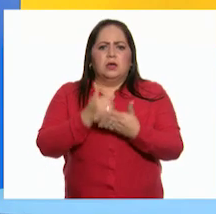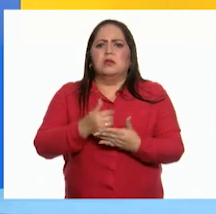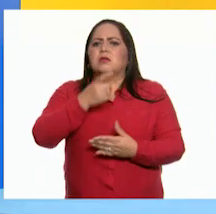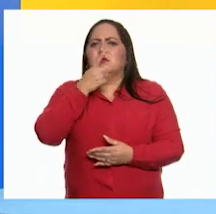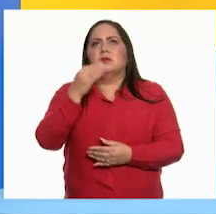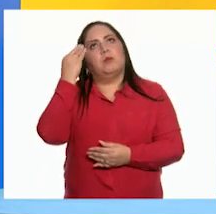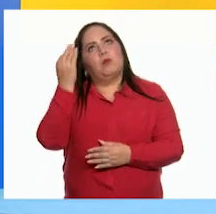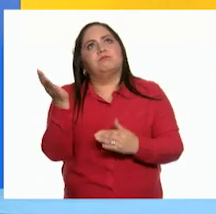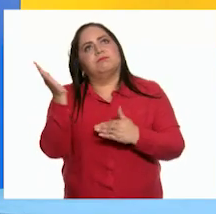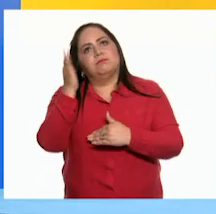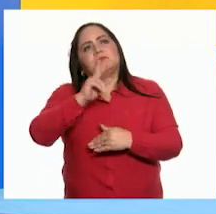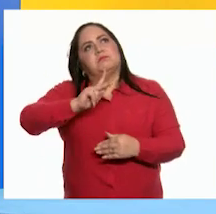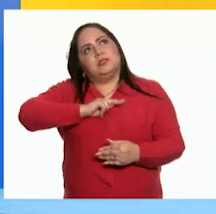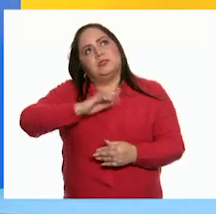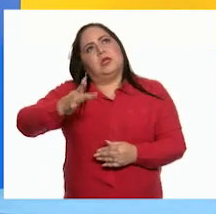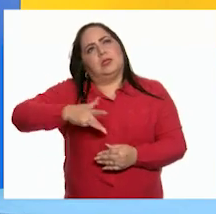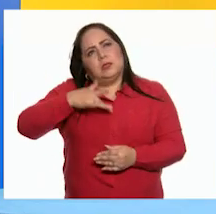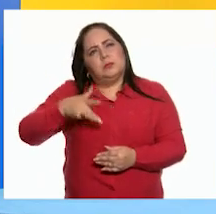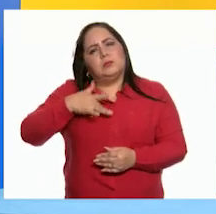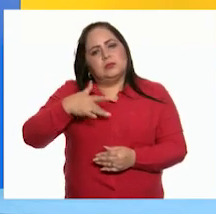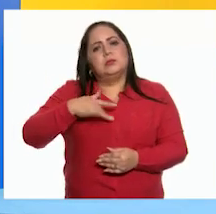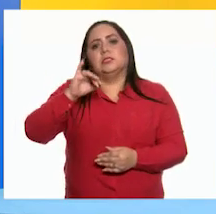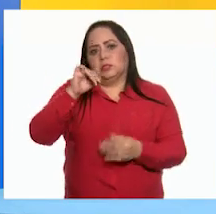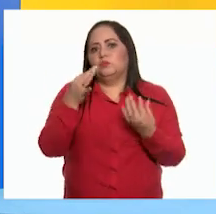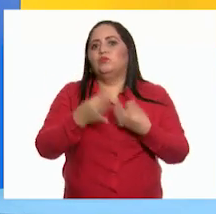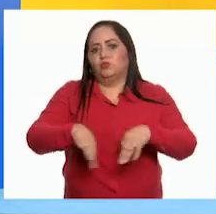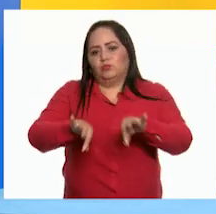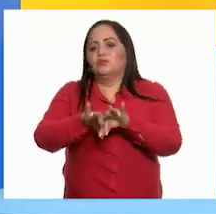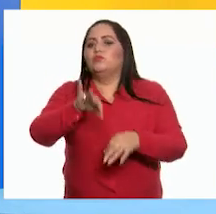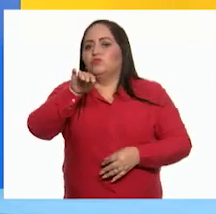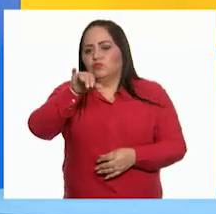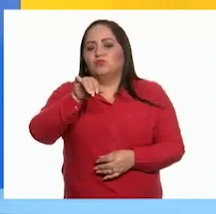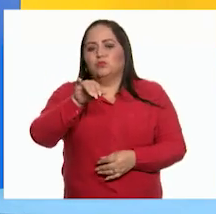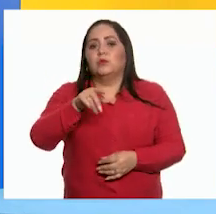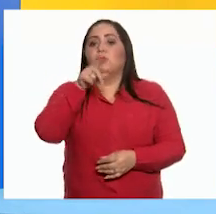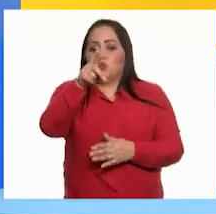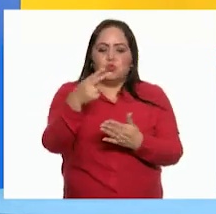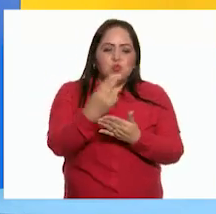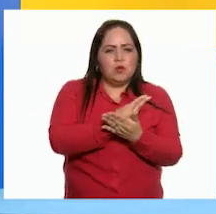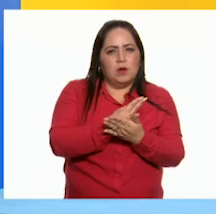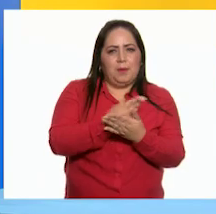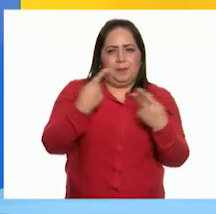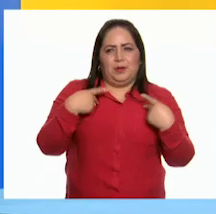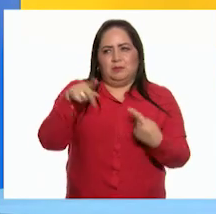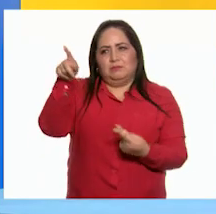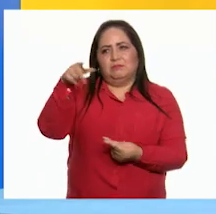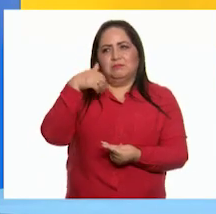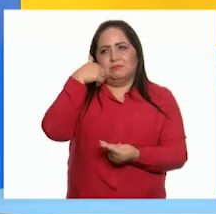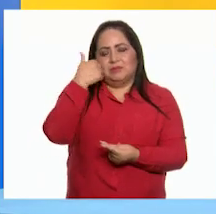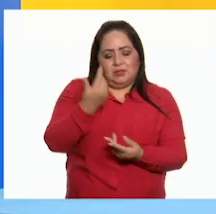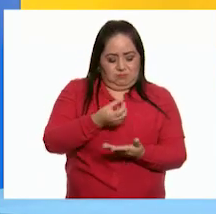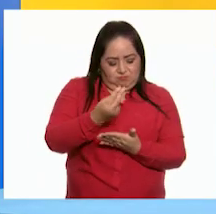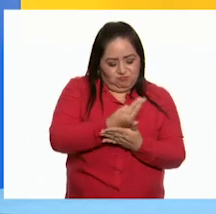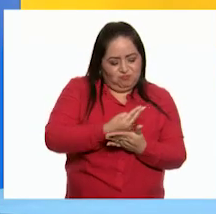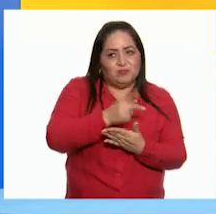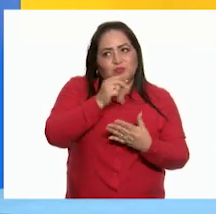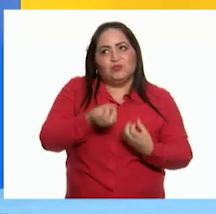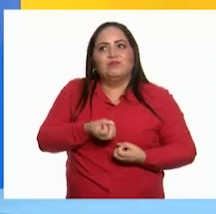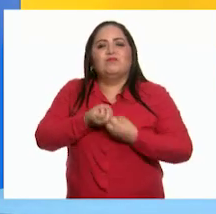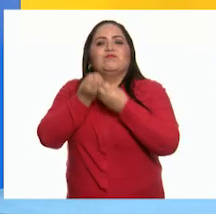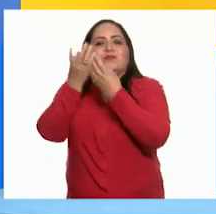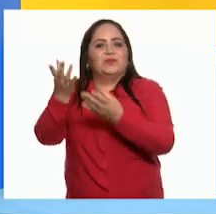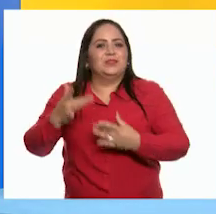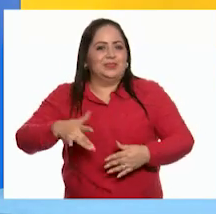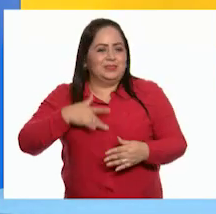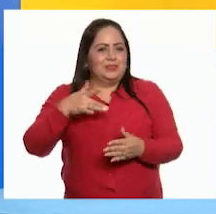todo el tiempo Mis sentimientos se importan Dibuja a la persona Que te gustaría manifestar tus sentimientos